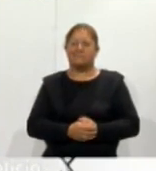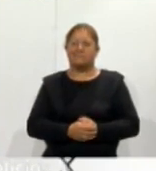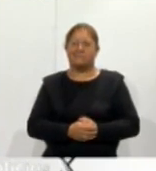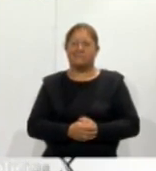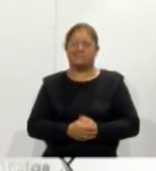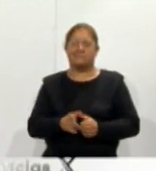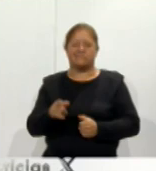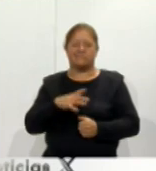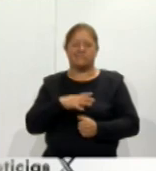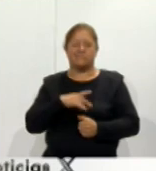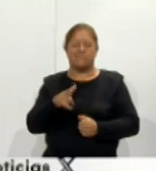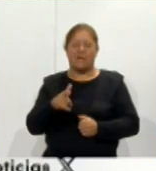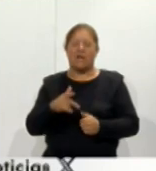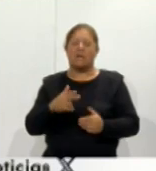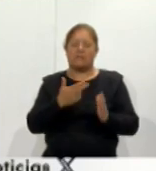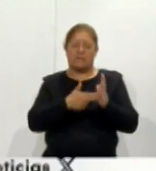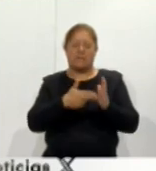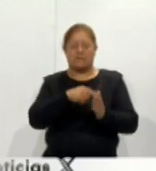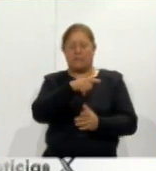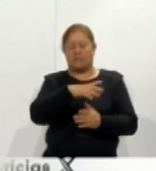de más confianza.